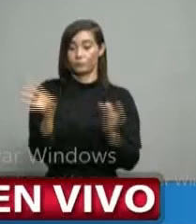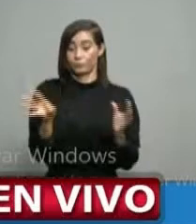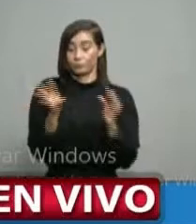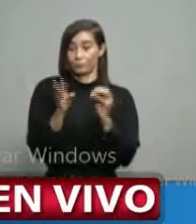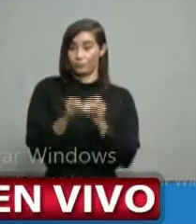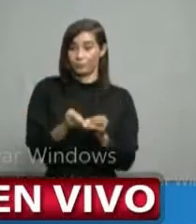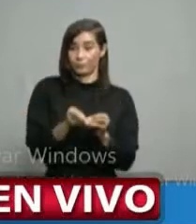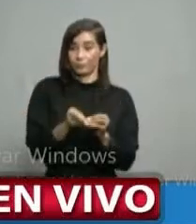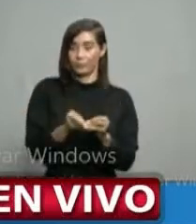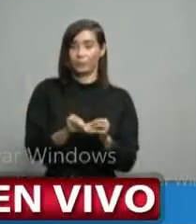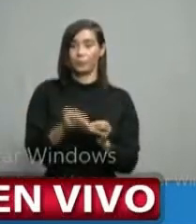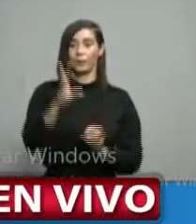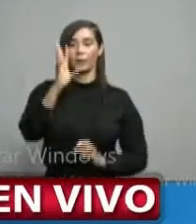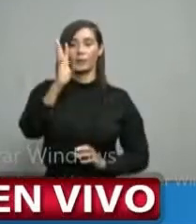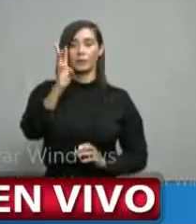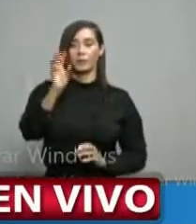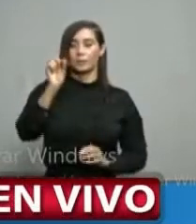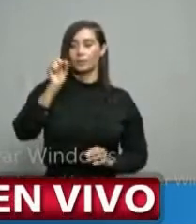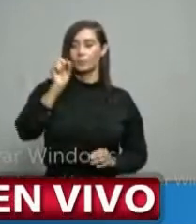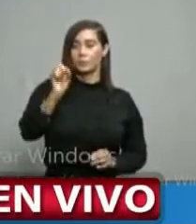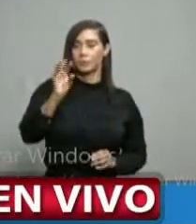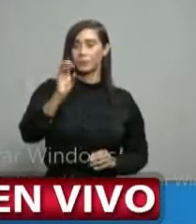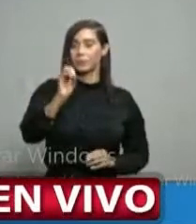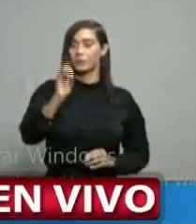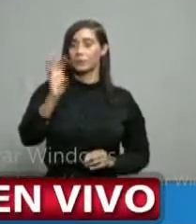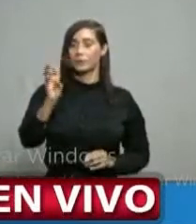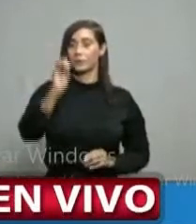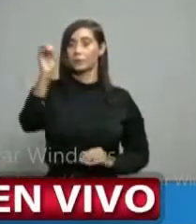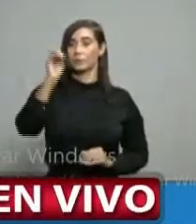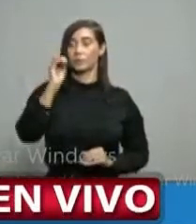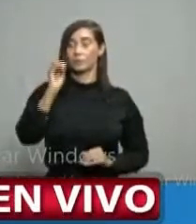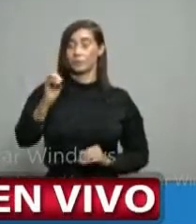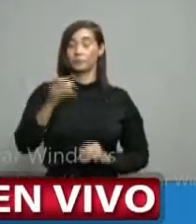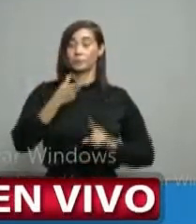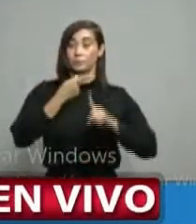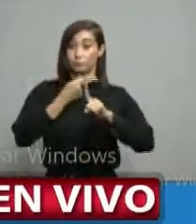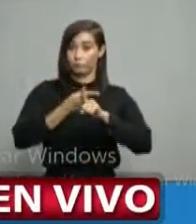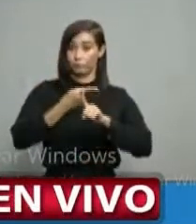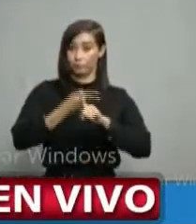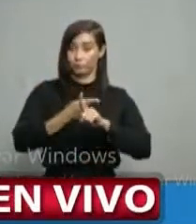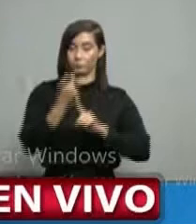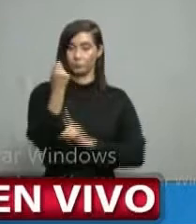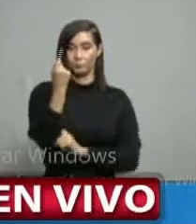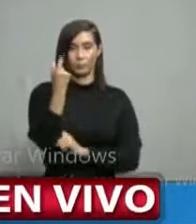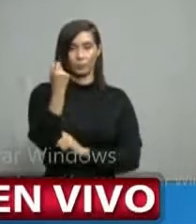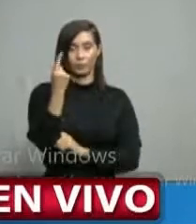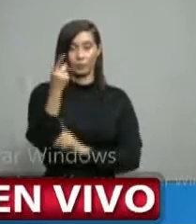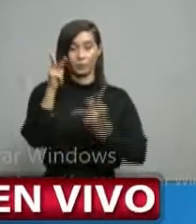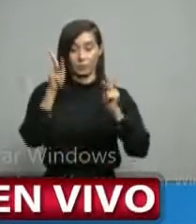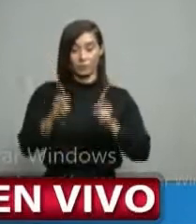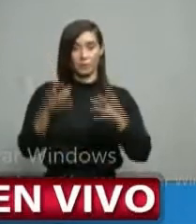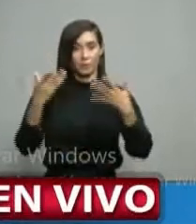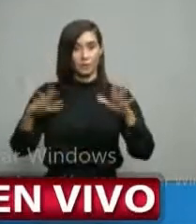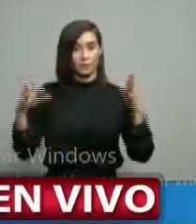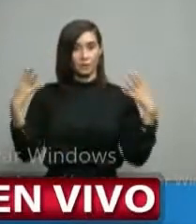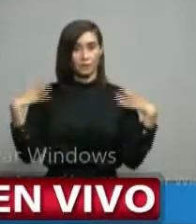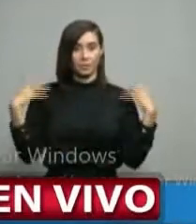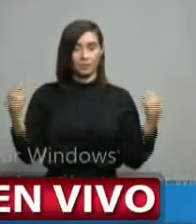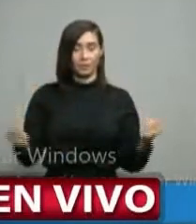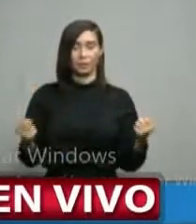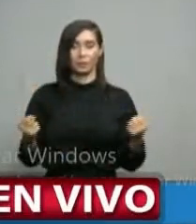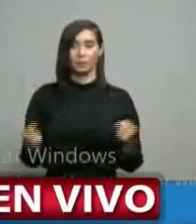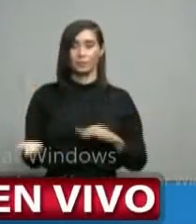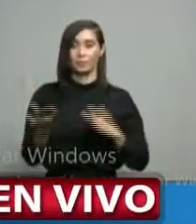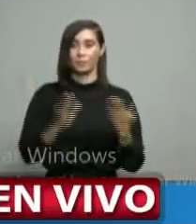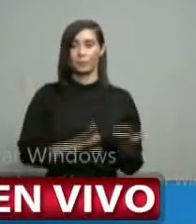acumulados, 6.06% la positividad, 11 de los 14 recuperados,